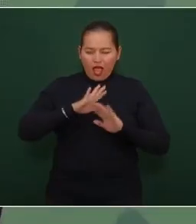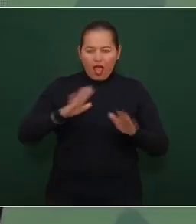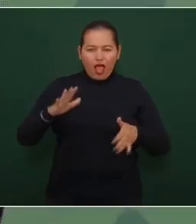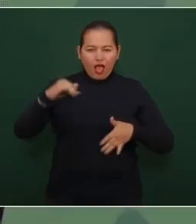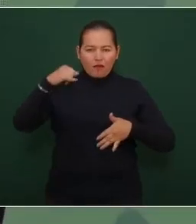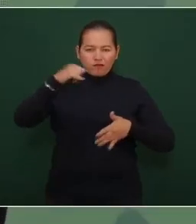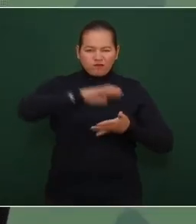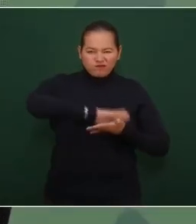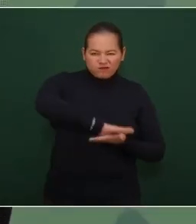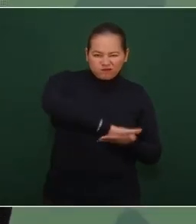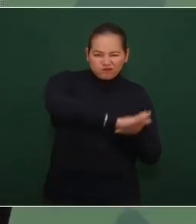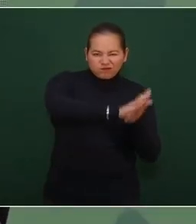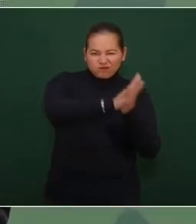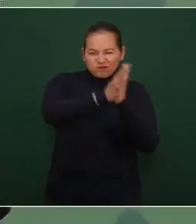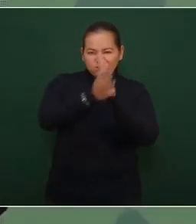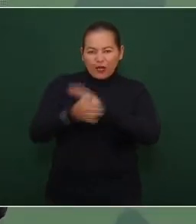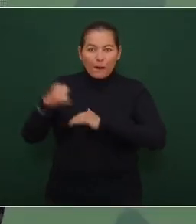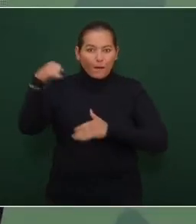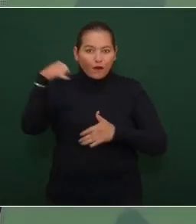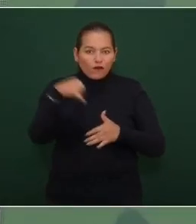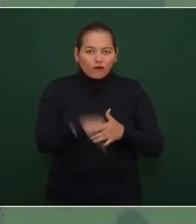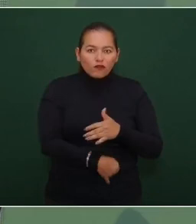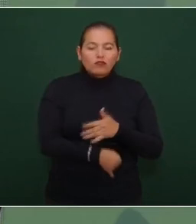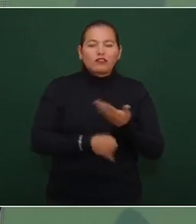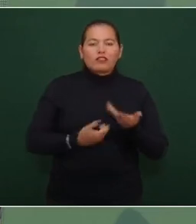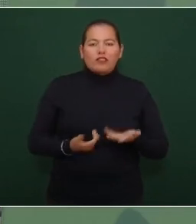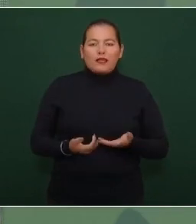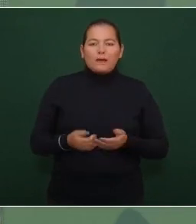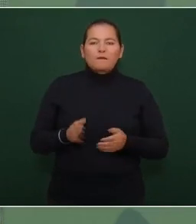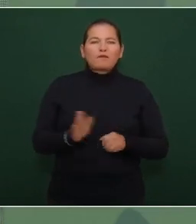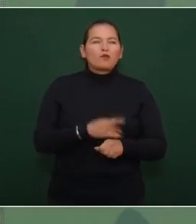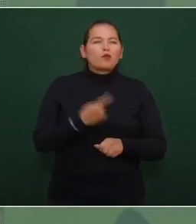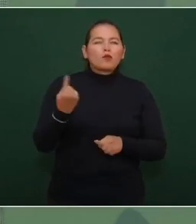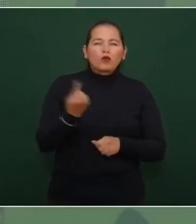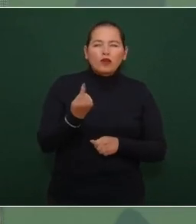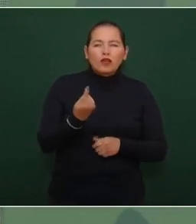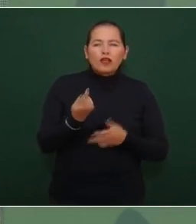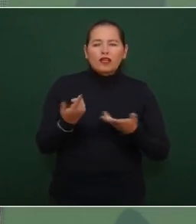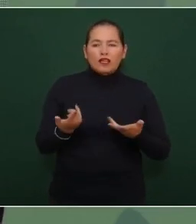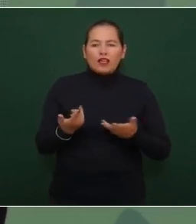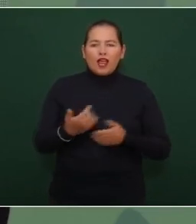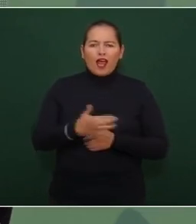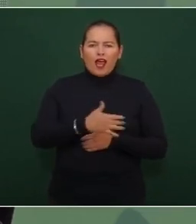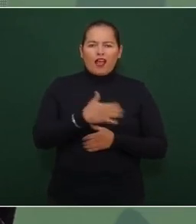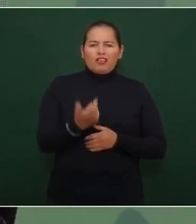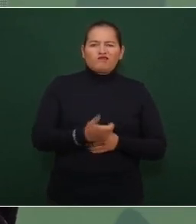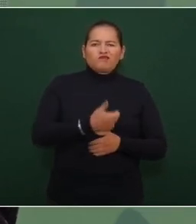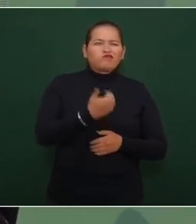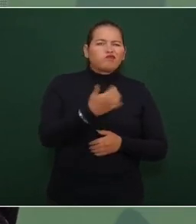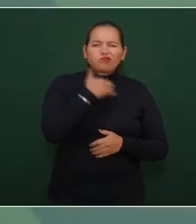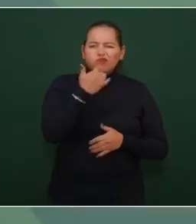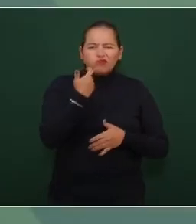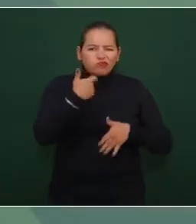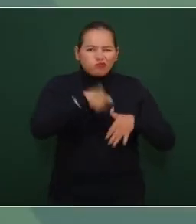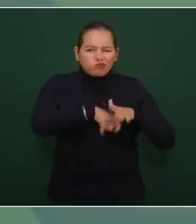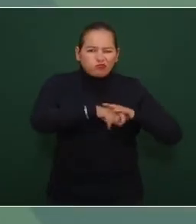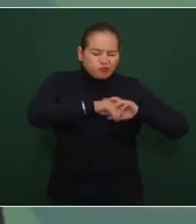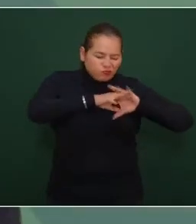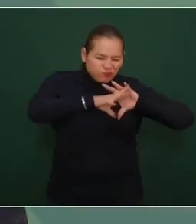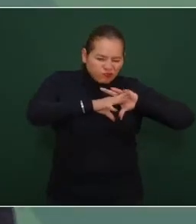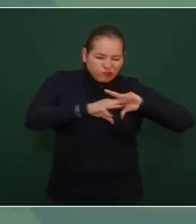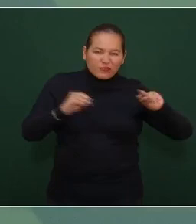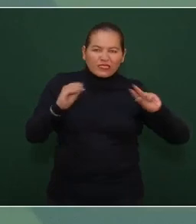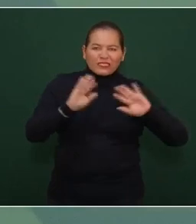radical porque estamos arrancando de raíz la corrupción y lo estamos